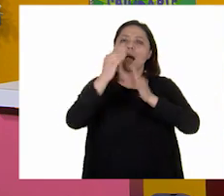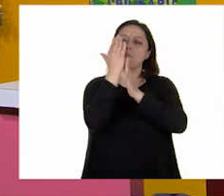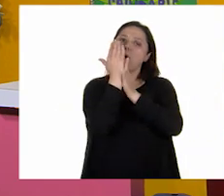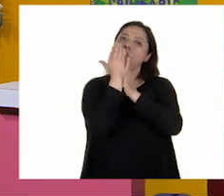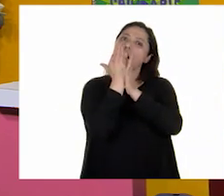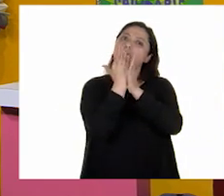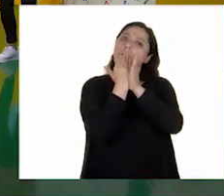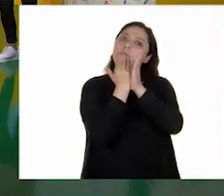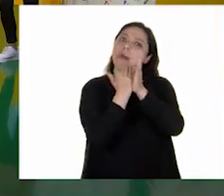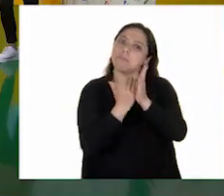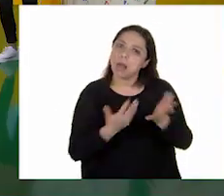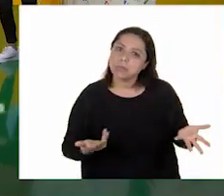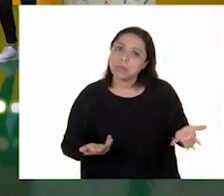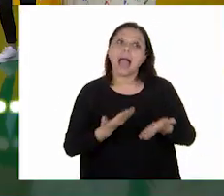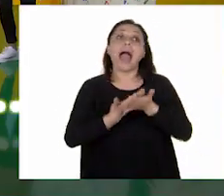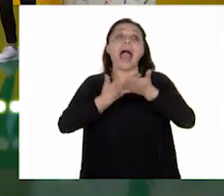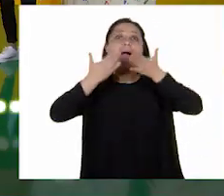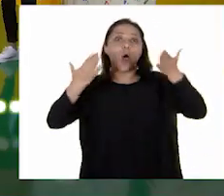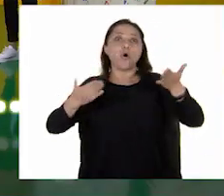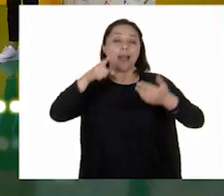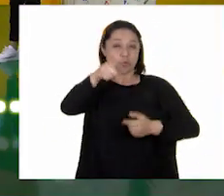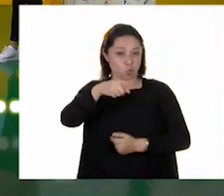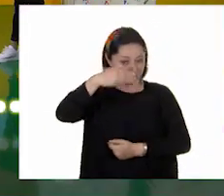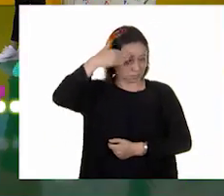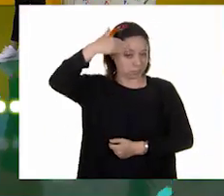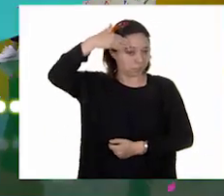sección del... ¿Sabías qué?